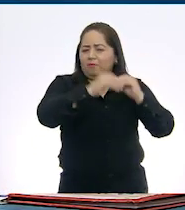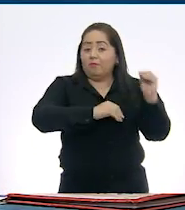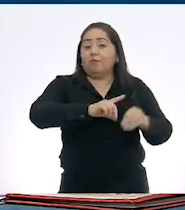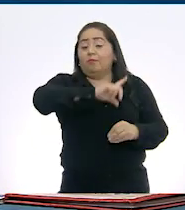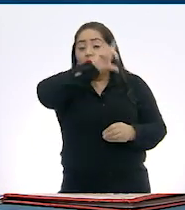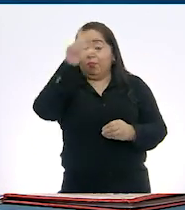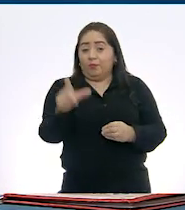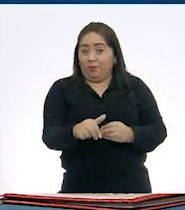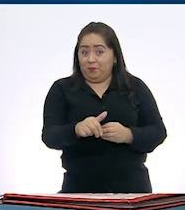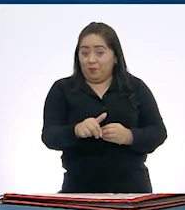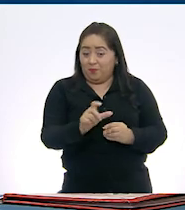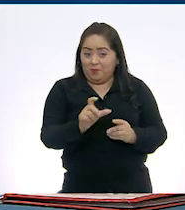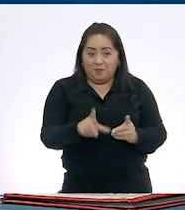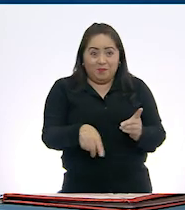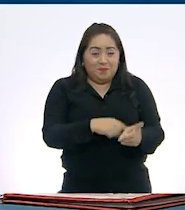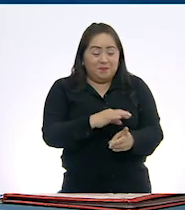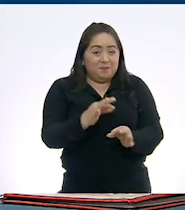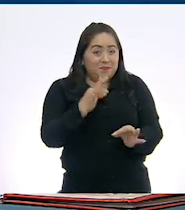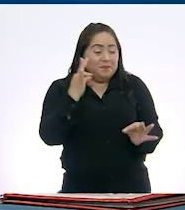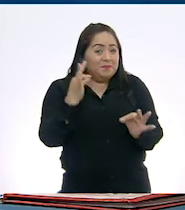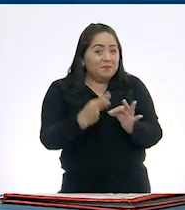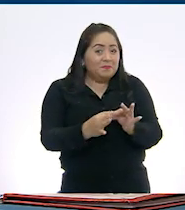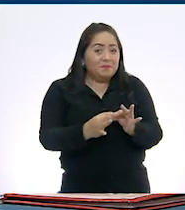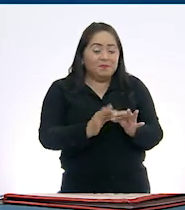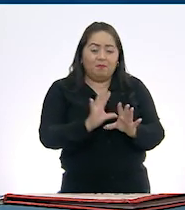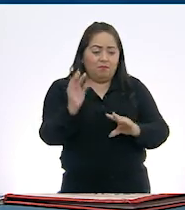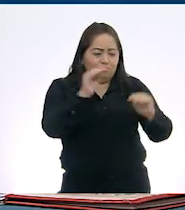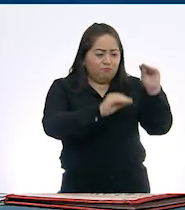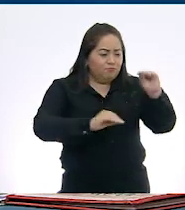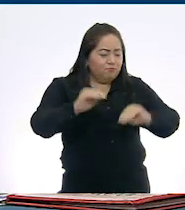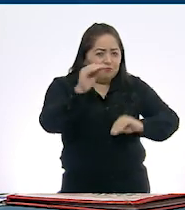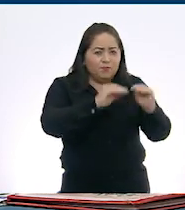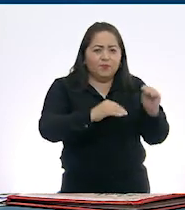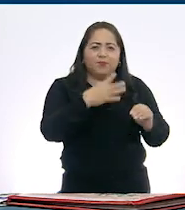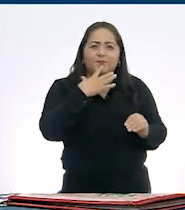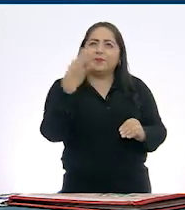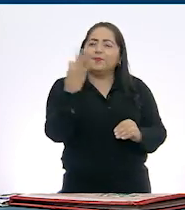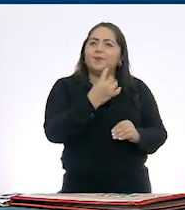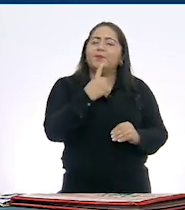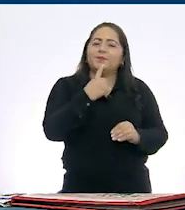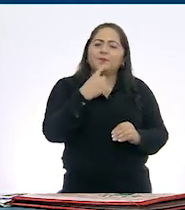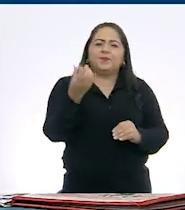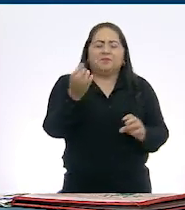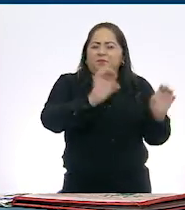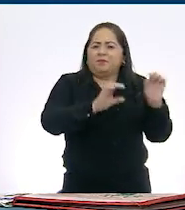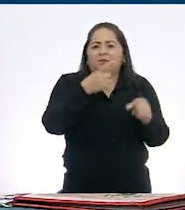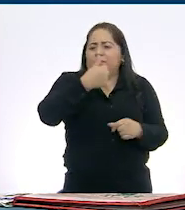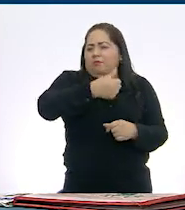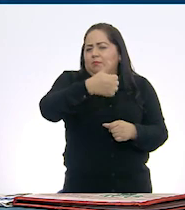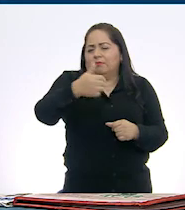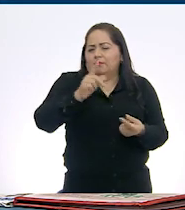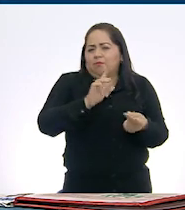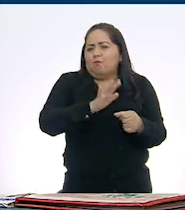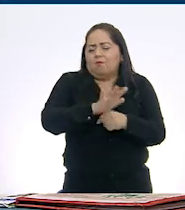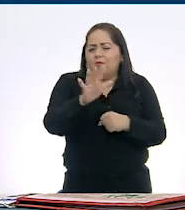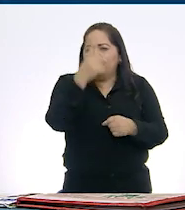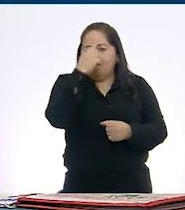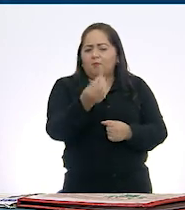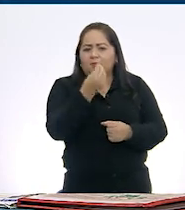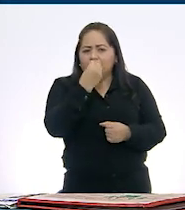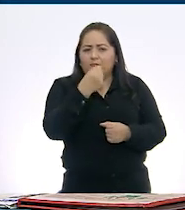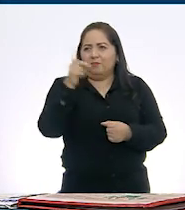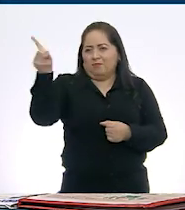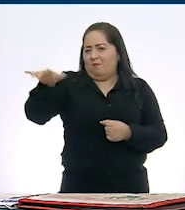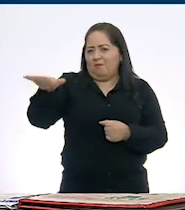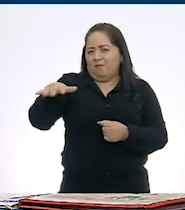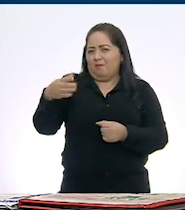Después de esto, llega la mezcla y la cocción o segundo proceso que haya elegido la persona. En este